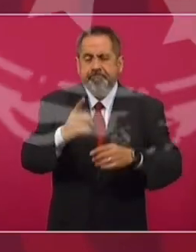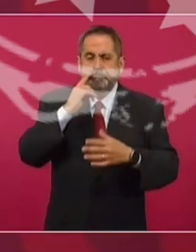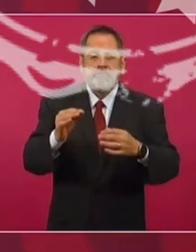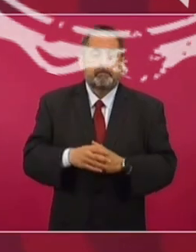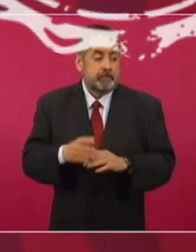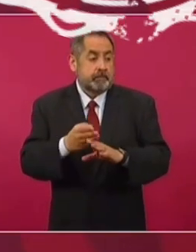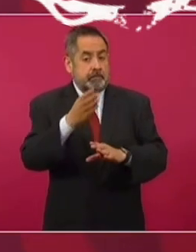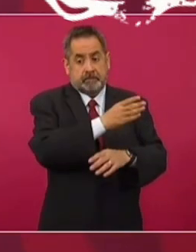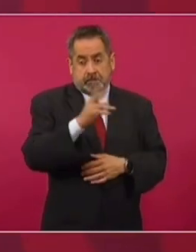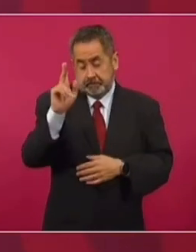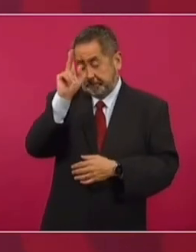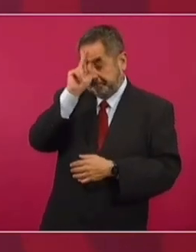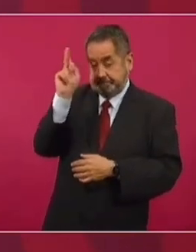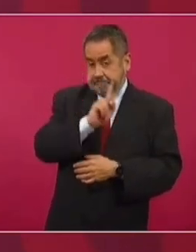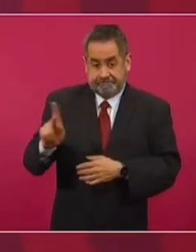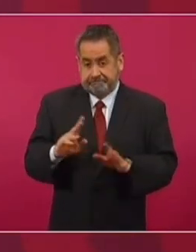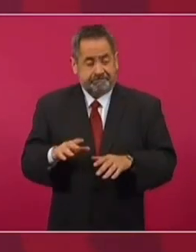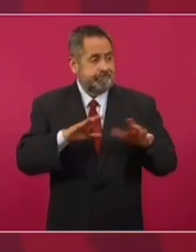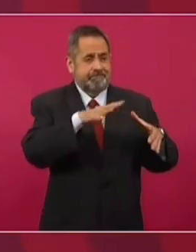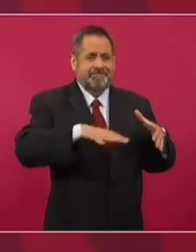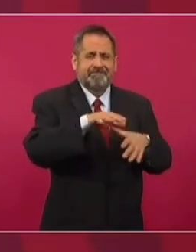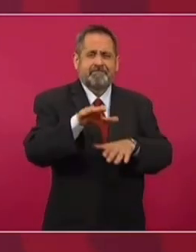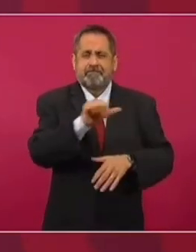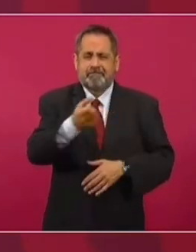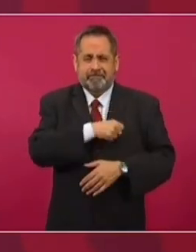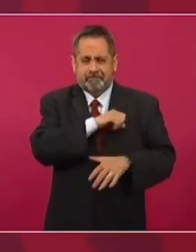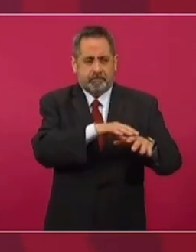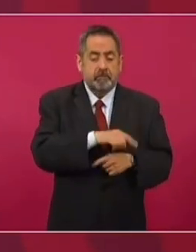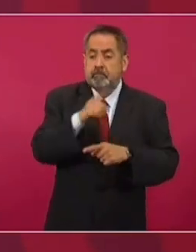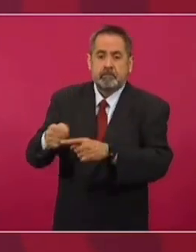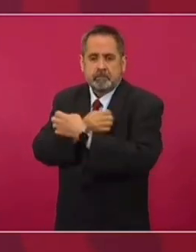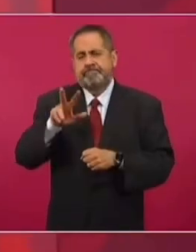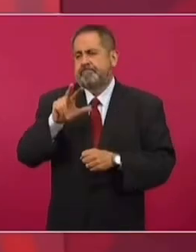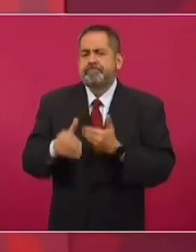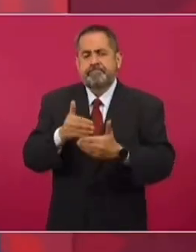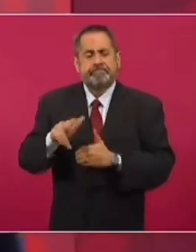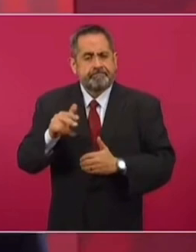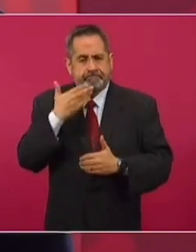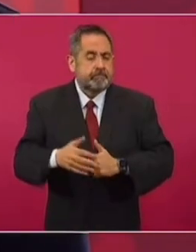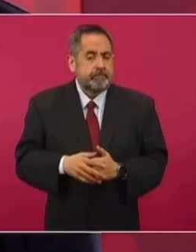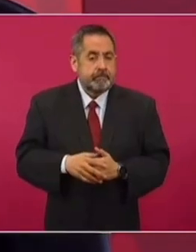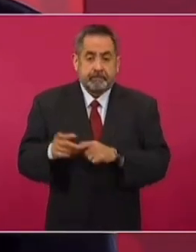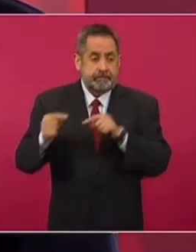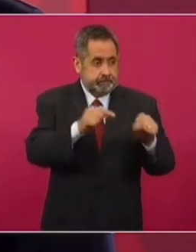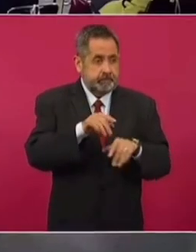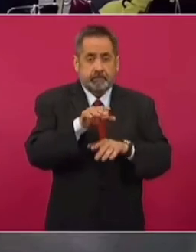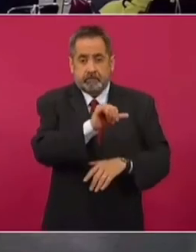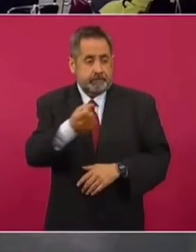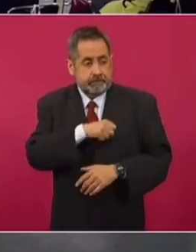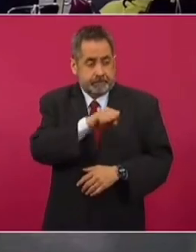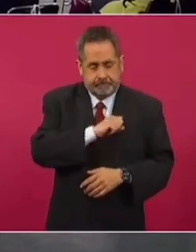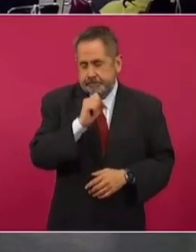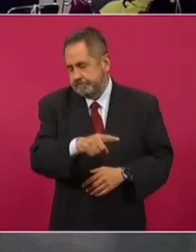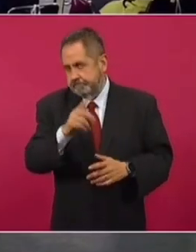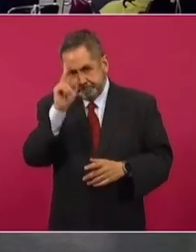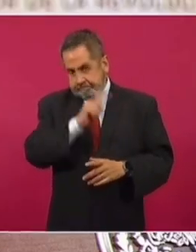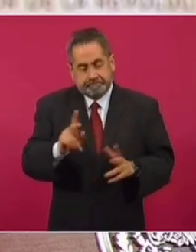Estaba peor el sistema de salud que el sistema educativo. Salud es otra cosa.